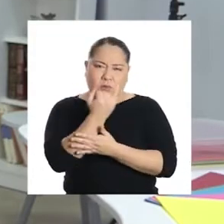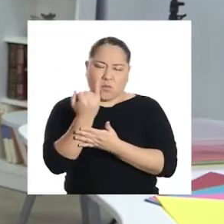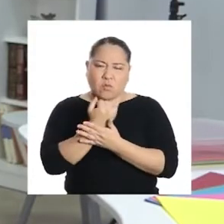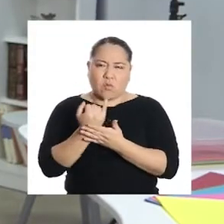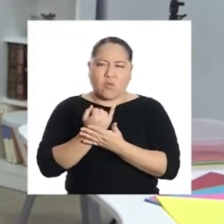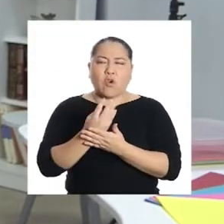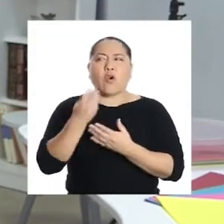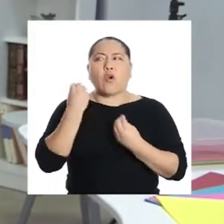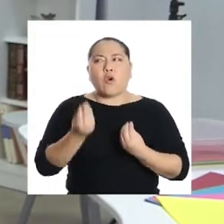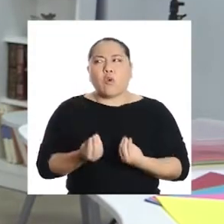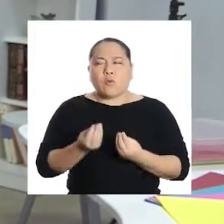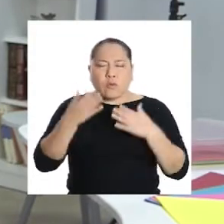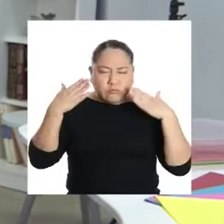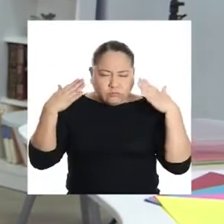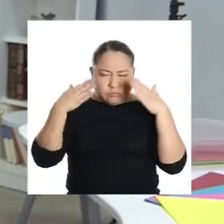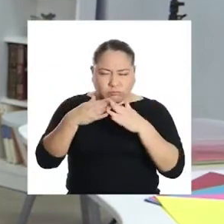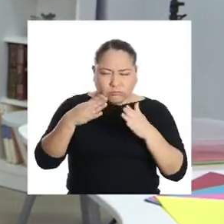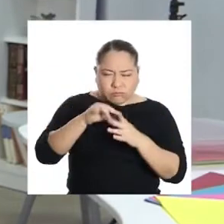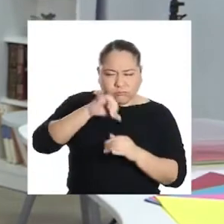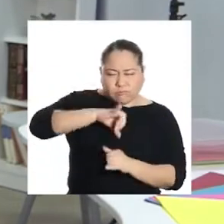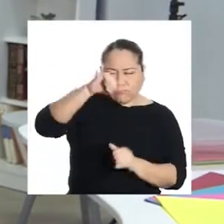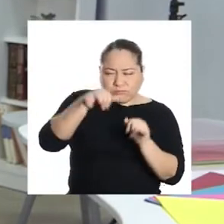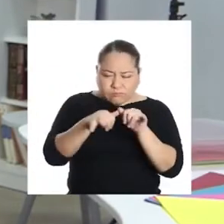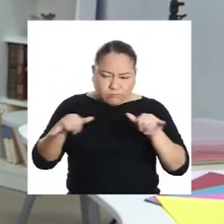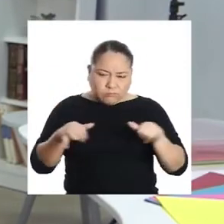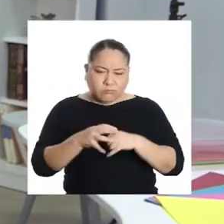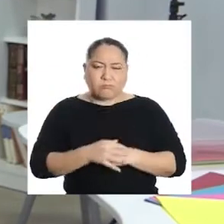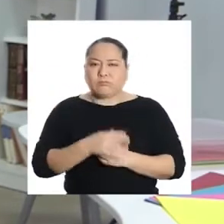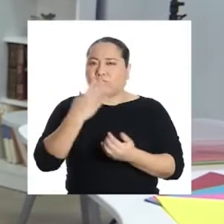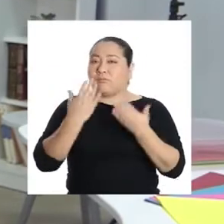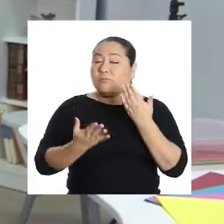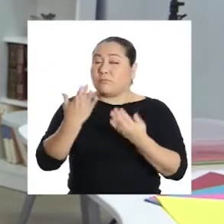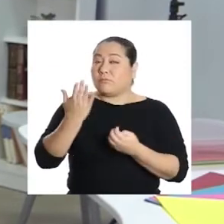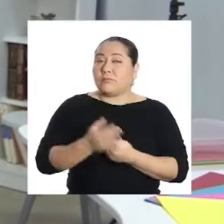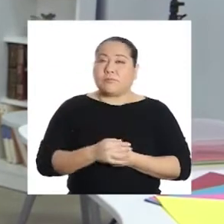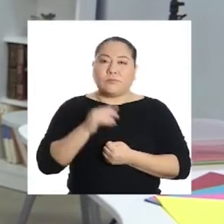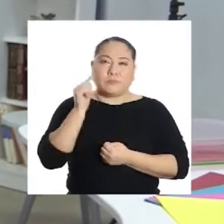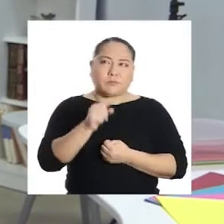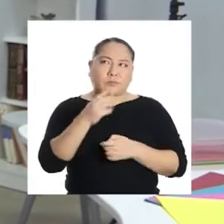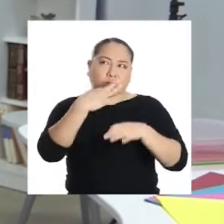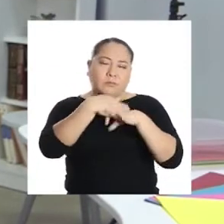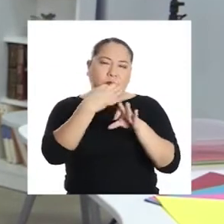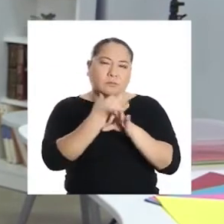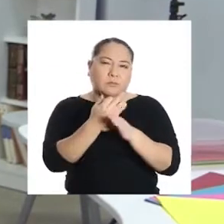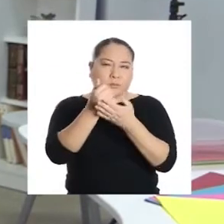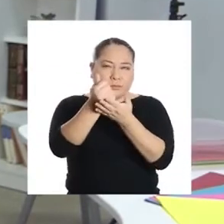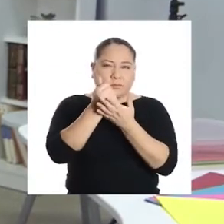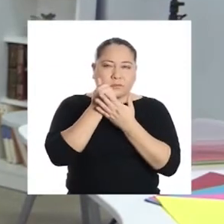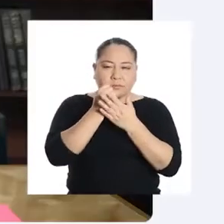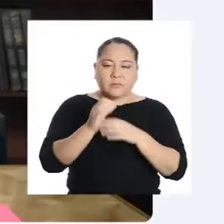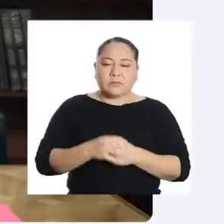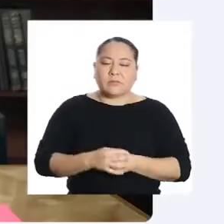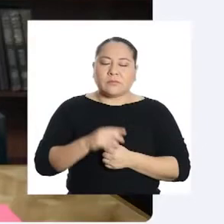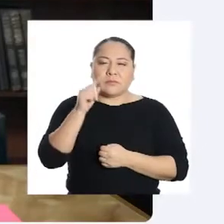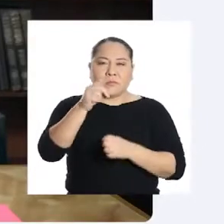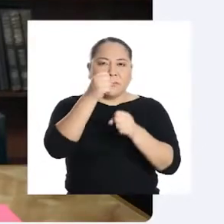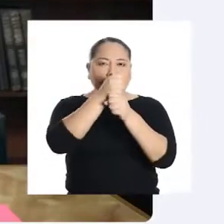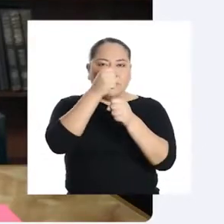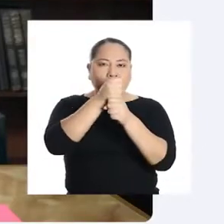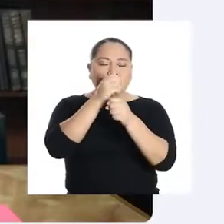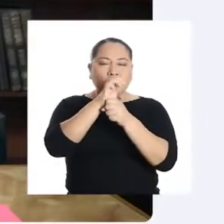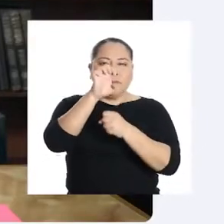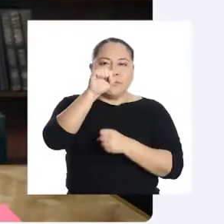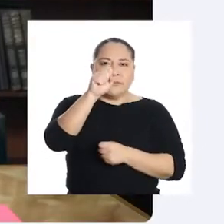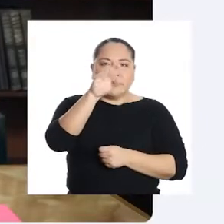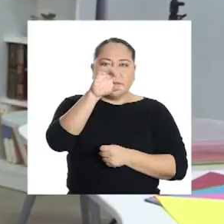dibujo? ¿Cómo tener precisión en las medidas? Quizás exista alguna estrategia que nos ayude. Puedes trabajar